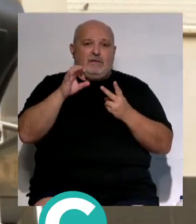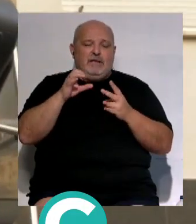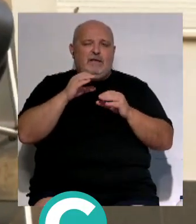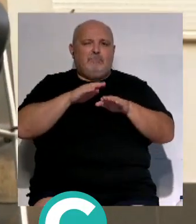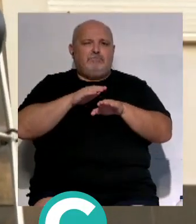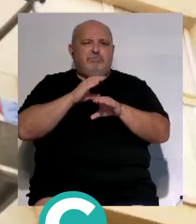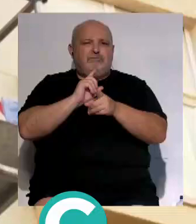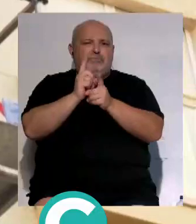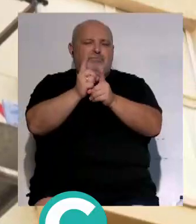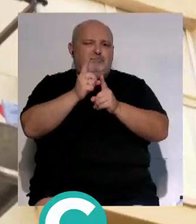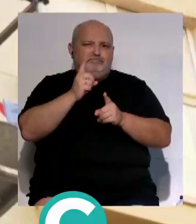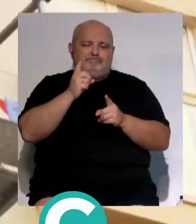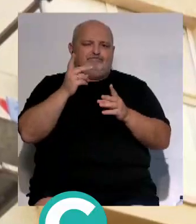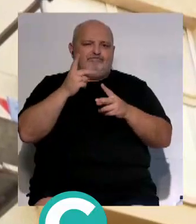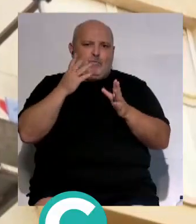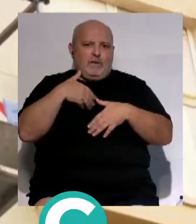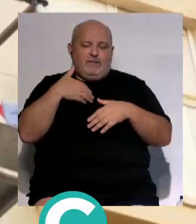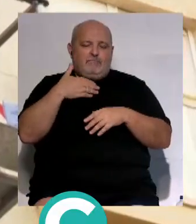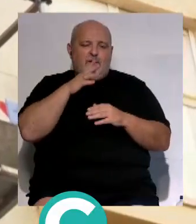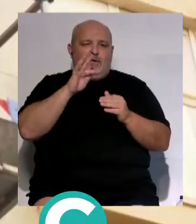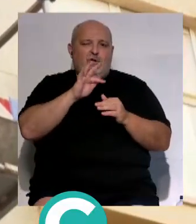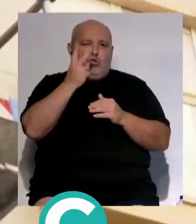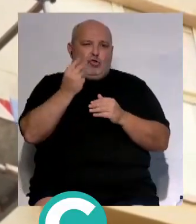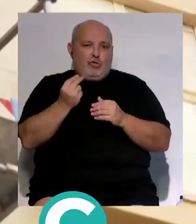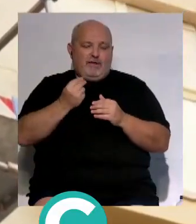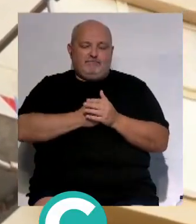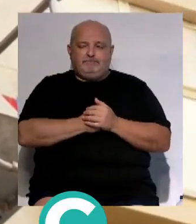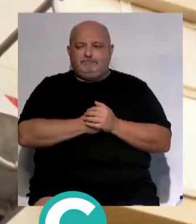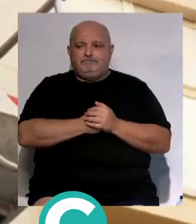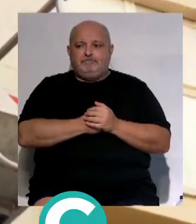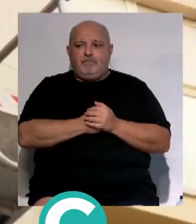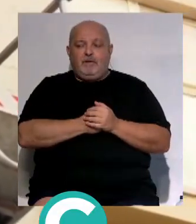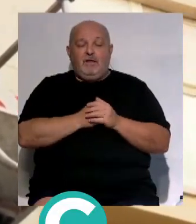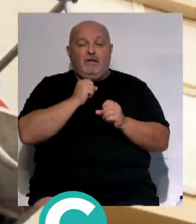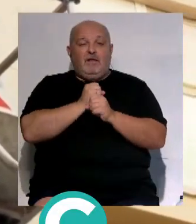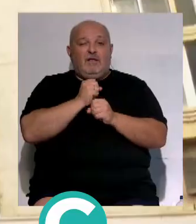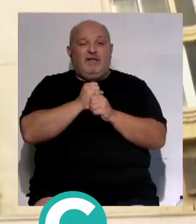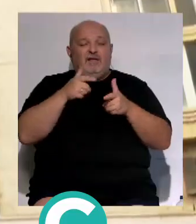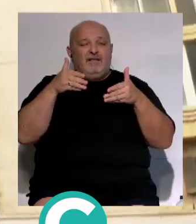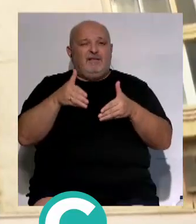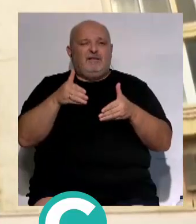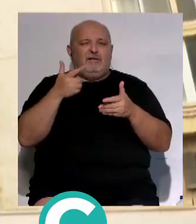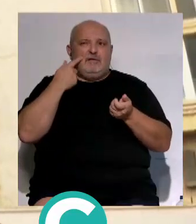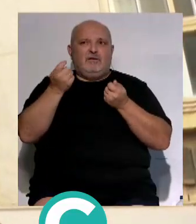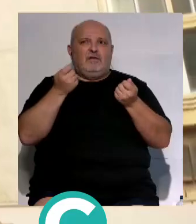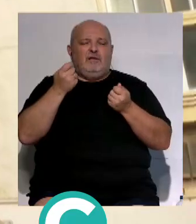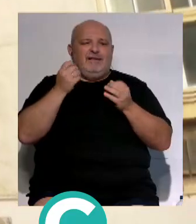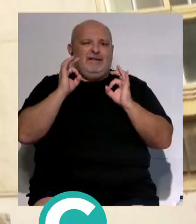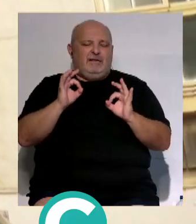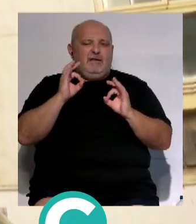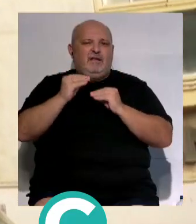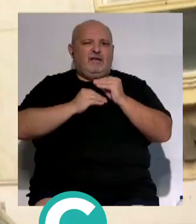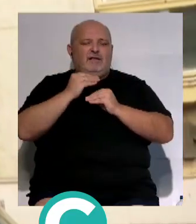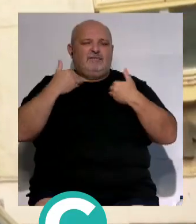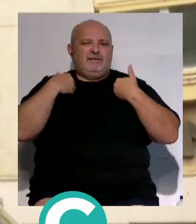y Ciudad de Santander que no han estado operativas durante esta mañana. Los trabajos forman parte de la supervisión periódica que